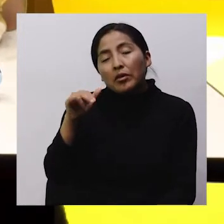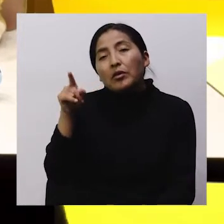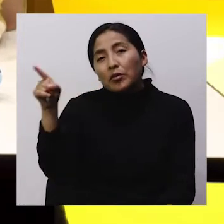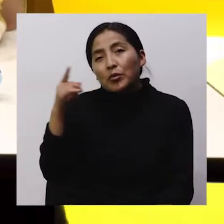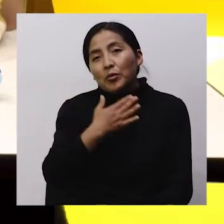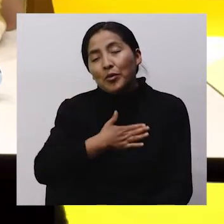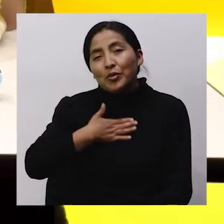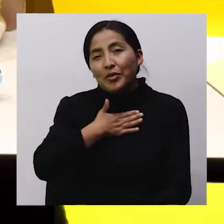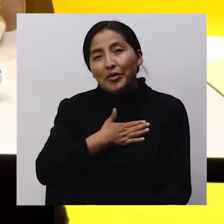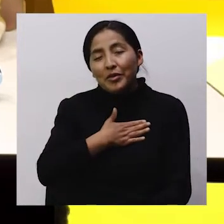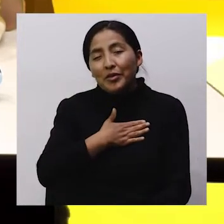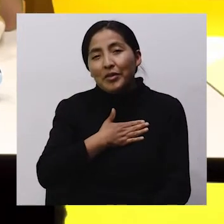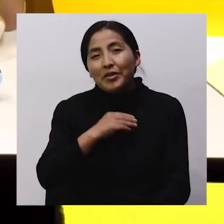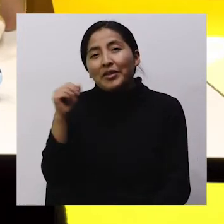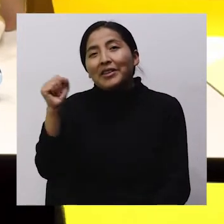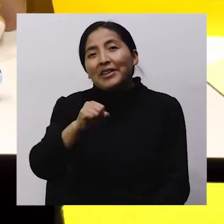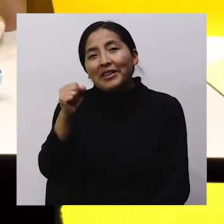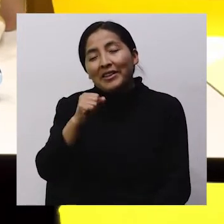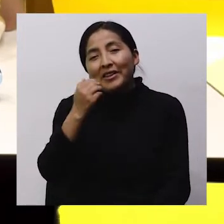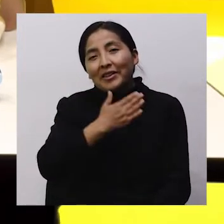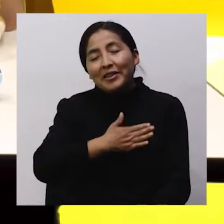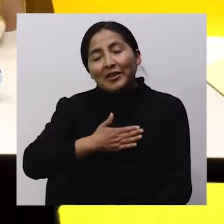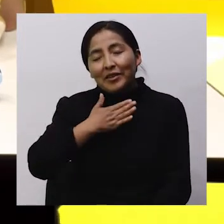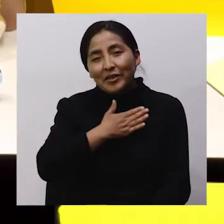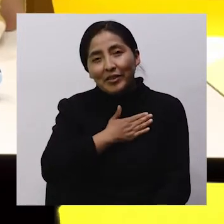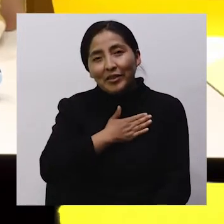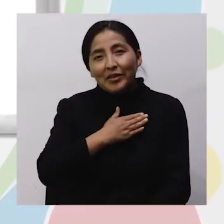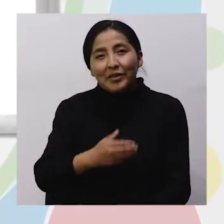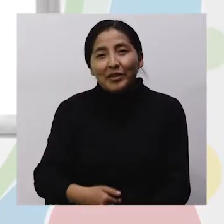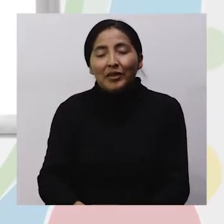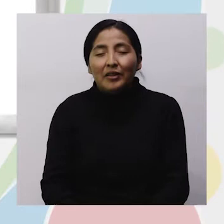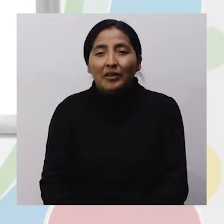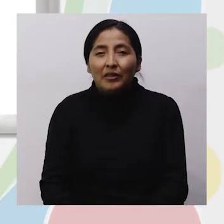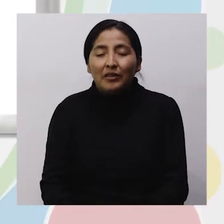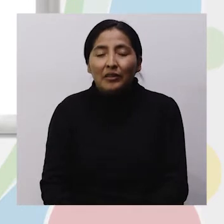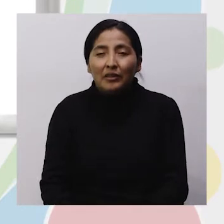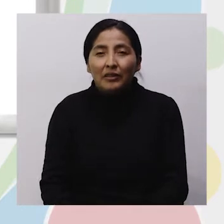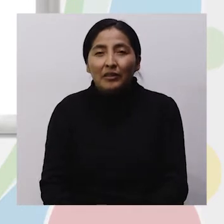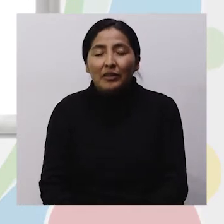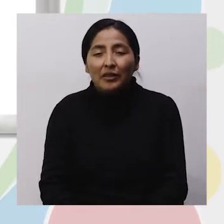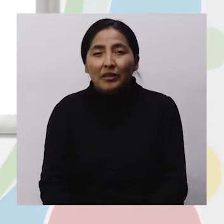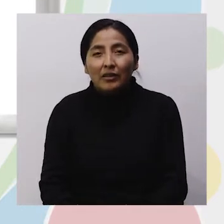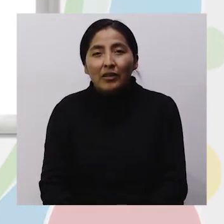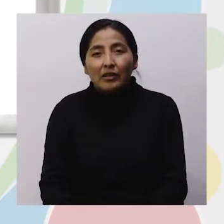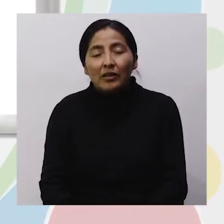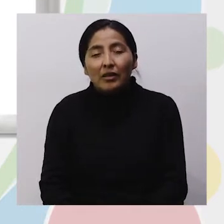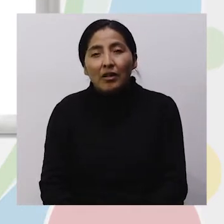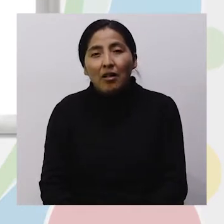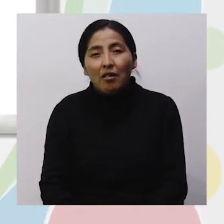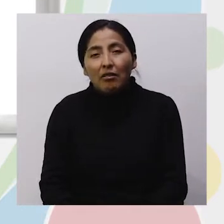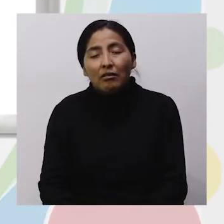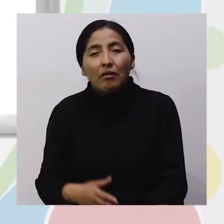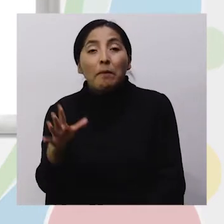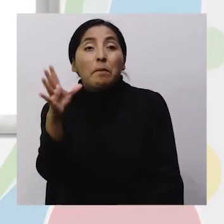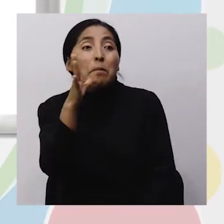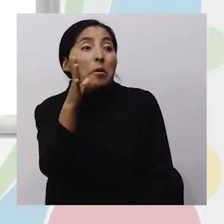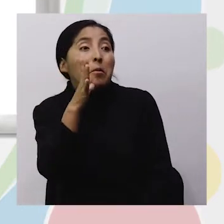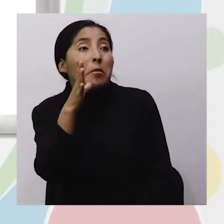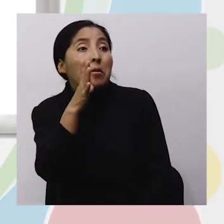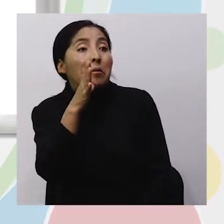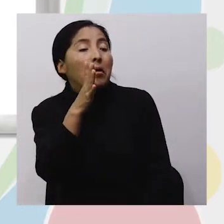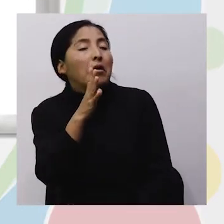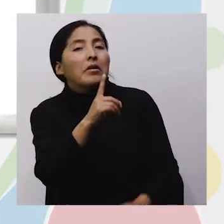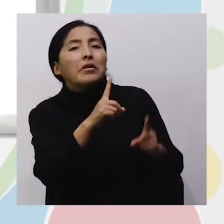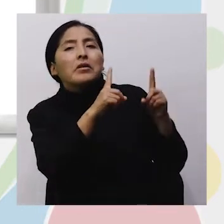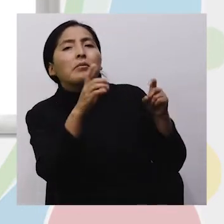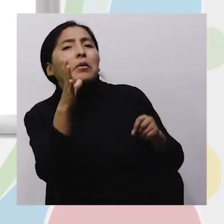Sí, Vladi, por favor A ver, a ver A ver, este que dice así, ¿no? Eh, le dice, ¿no? Mamá, mamá ¿Qué